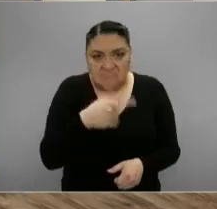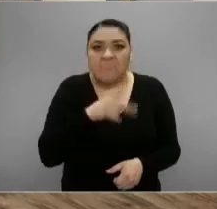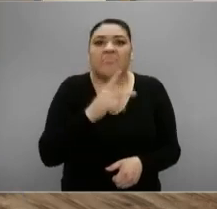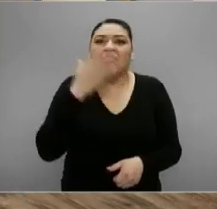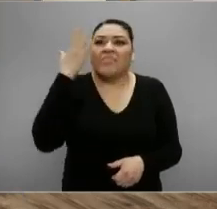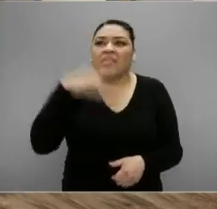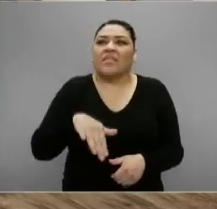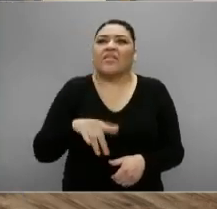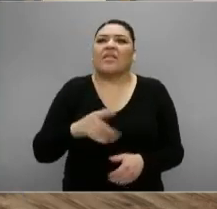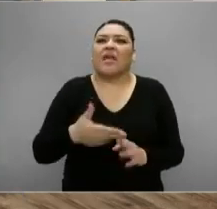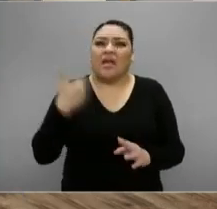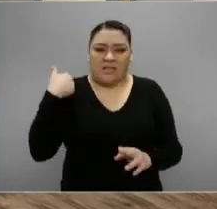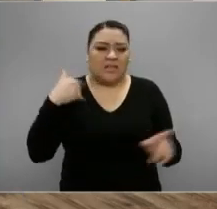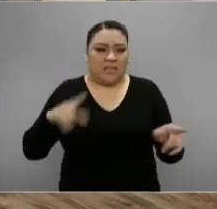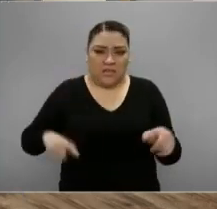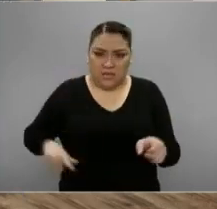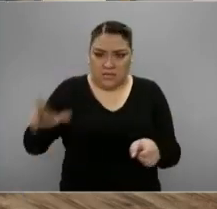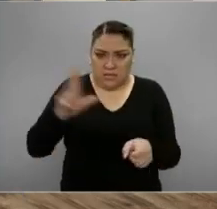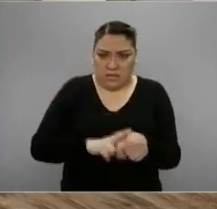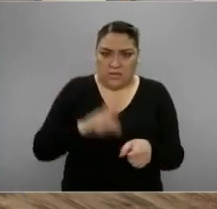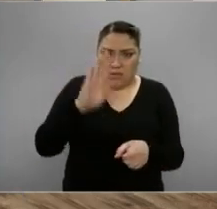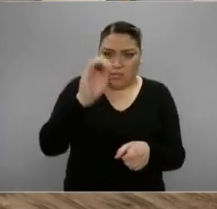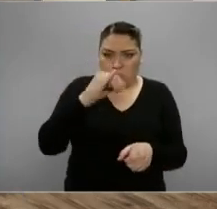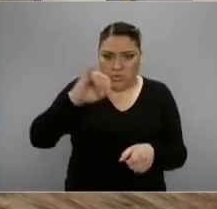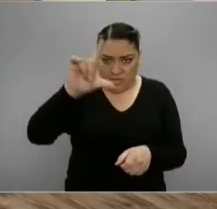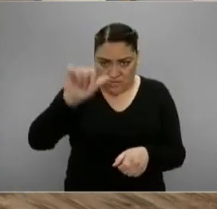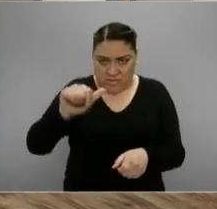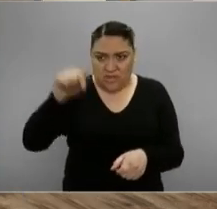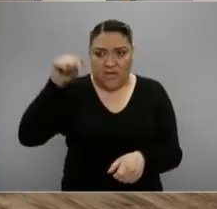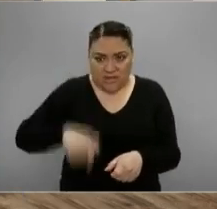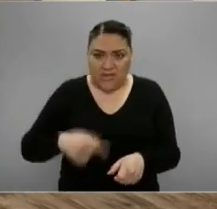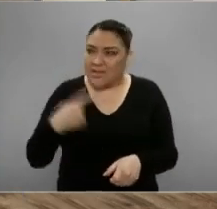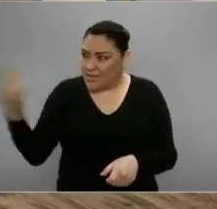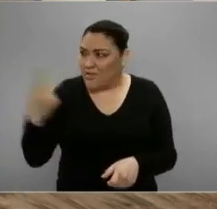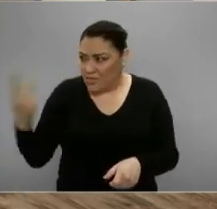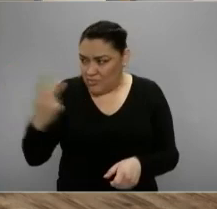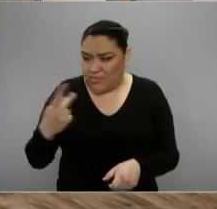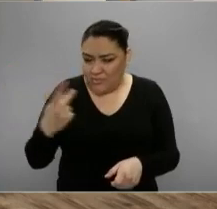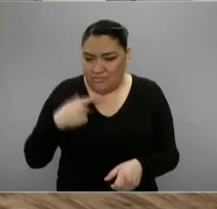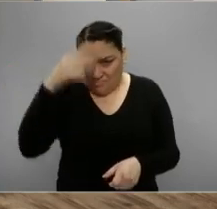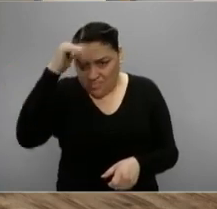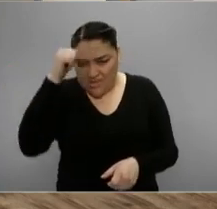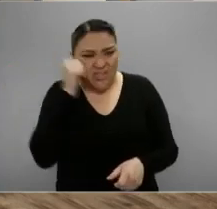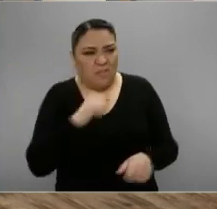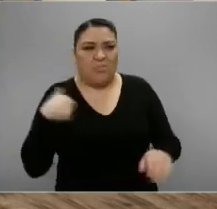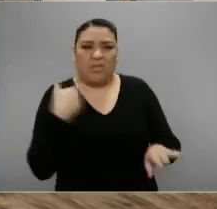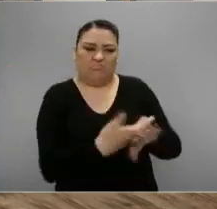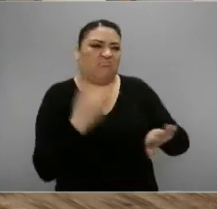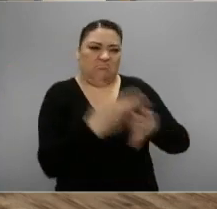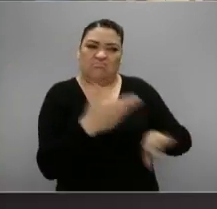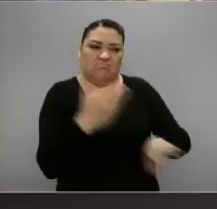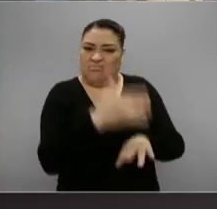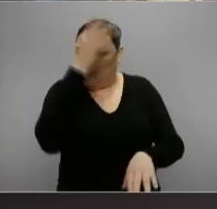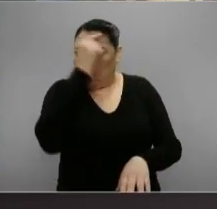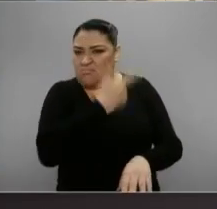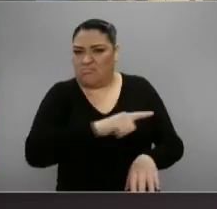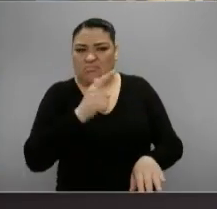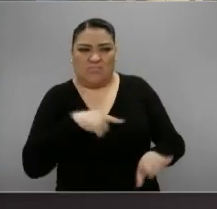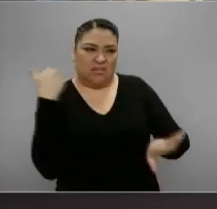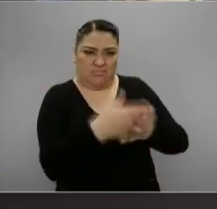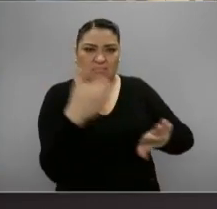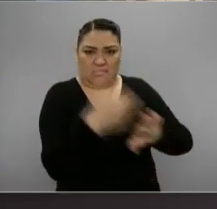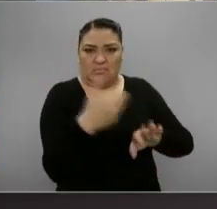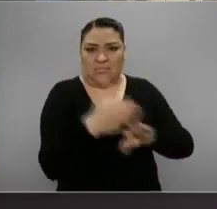Bonilla se ha tratado de pasar, aquí en esta mesa, Álvaro, tú y yo le hemos dado hasta por debajo de la lengua.